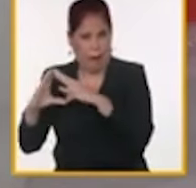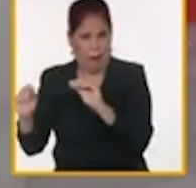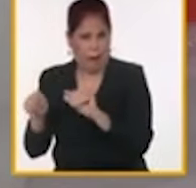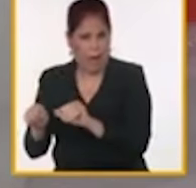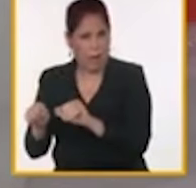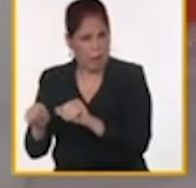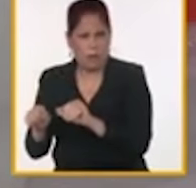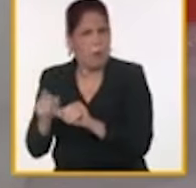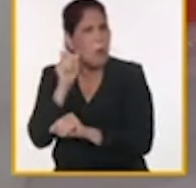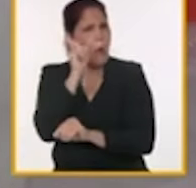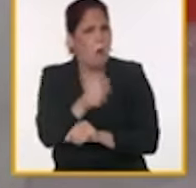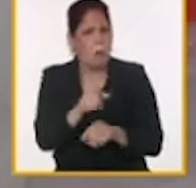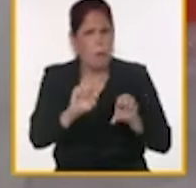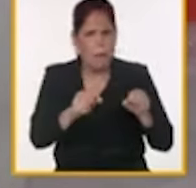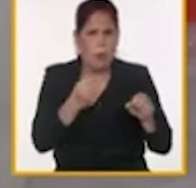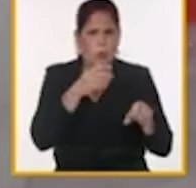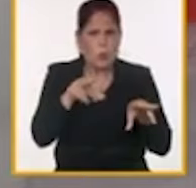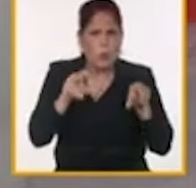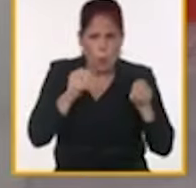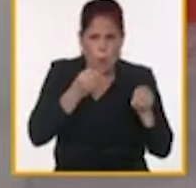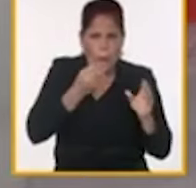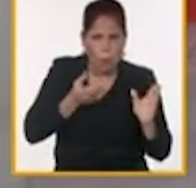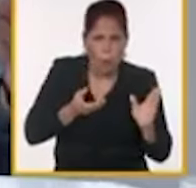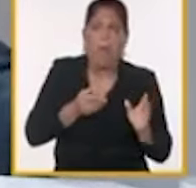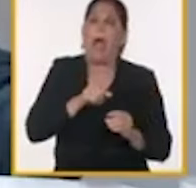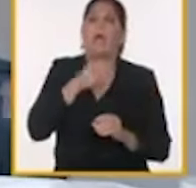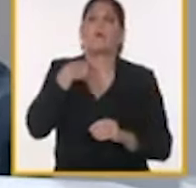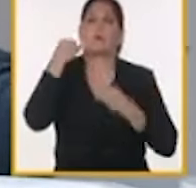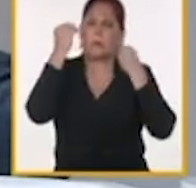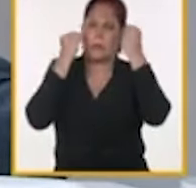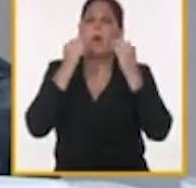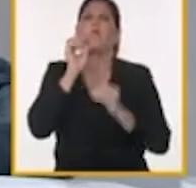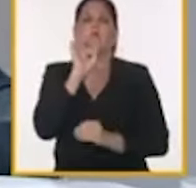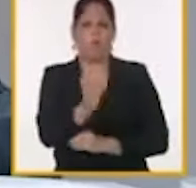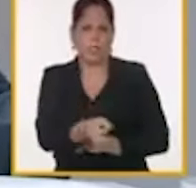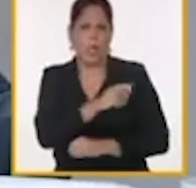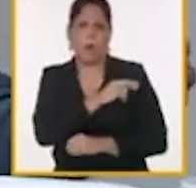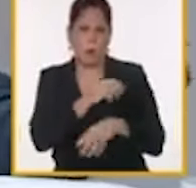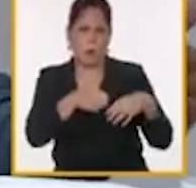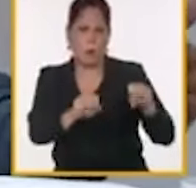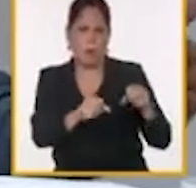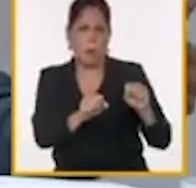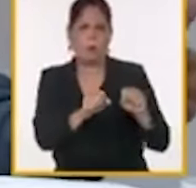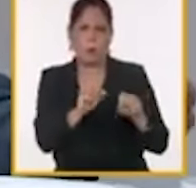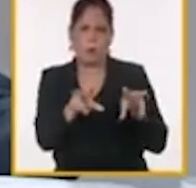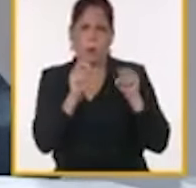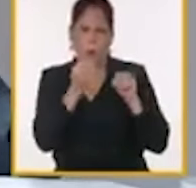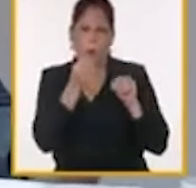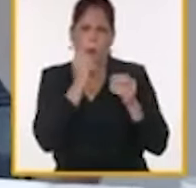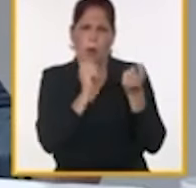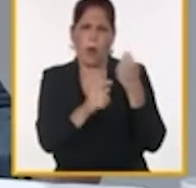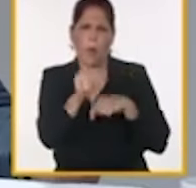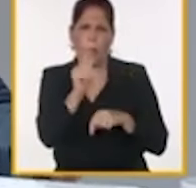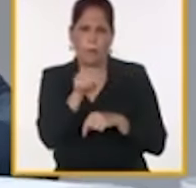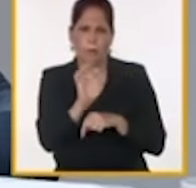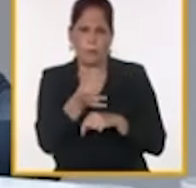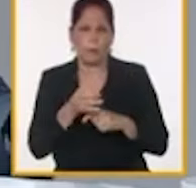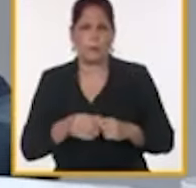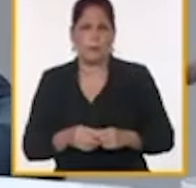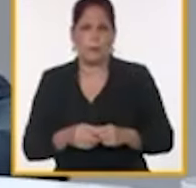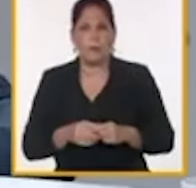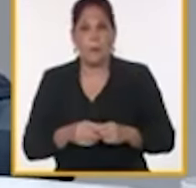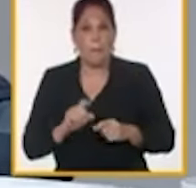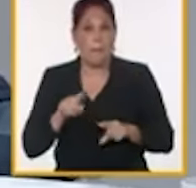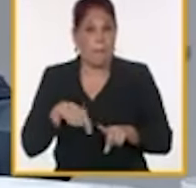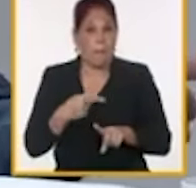puedan comprar una motocicleta nueva con condiciones. Entonces, todas esas opiniones y ese monitoreo permanente de lo que estaba sucediendo y la